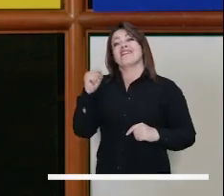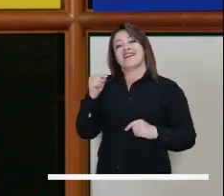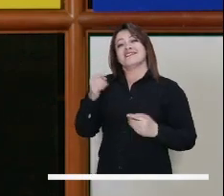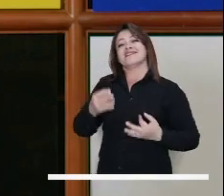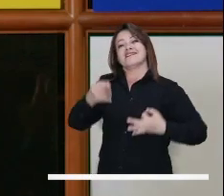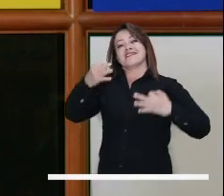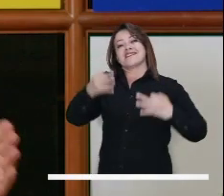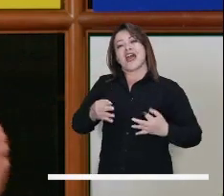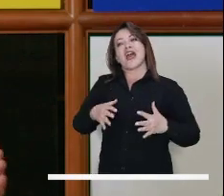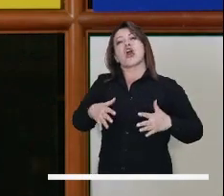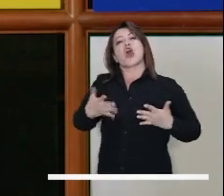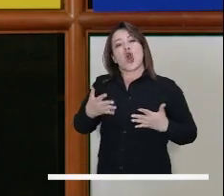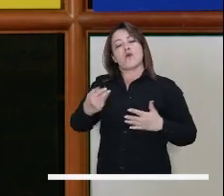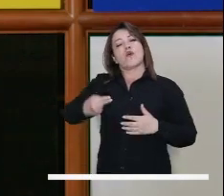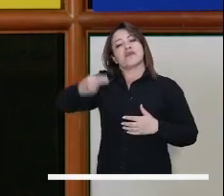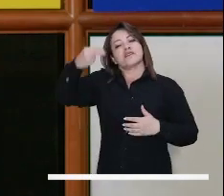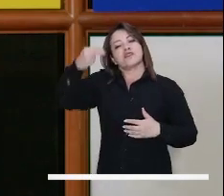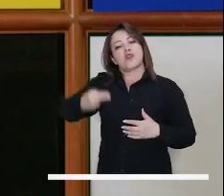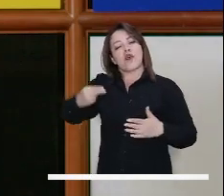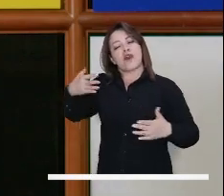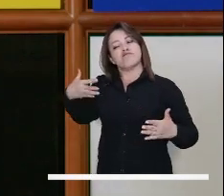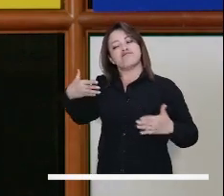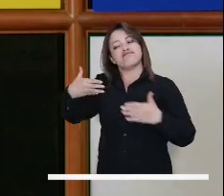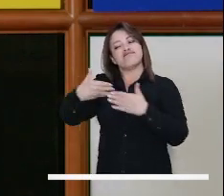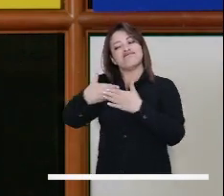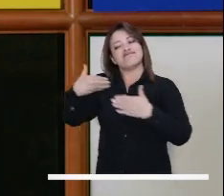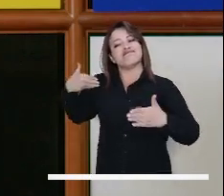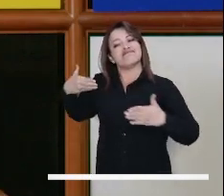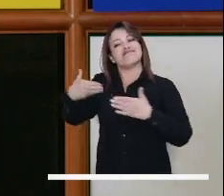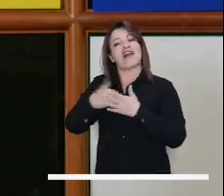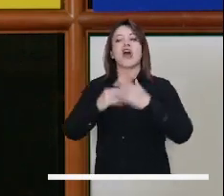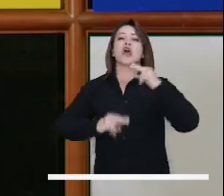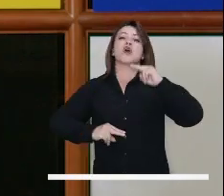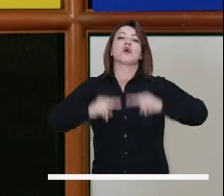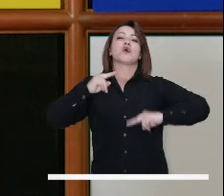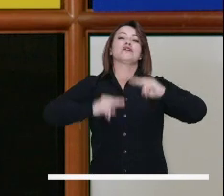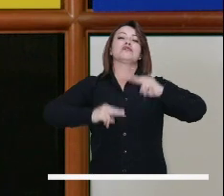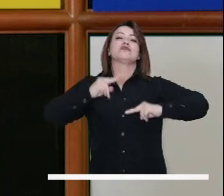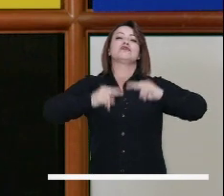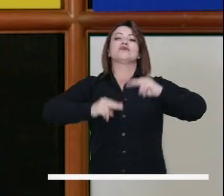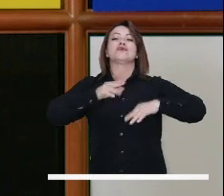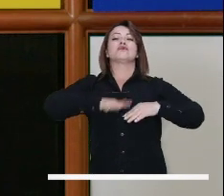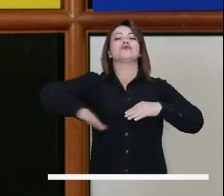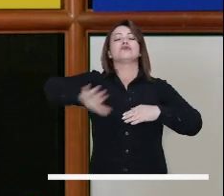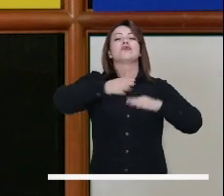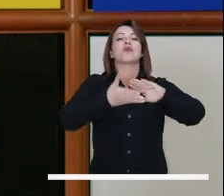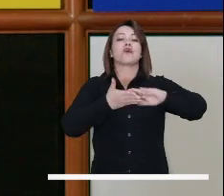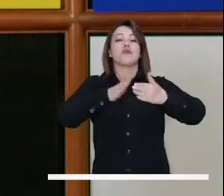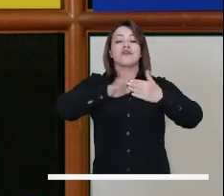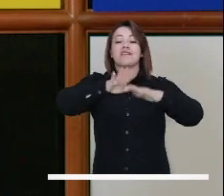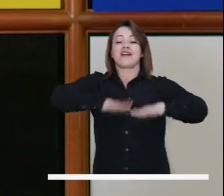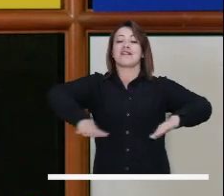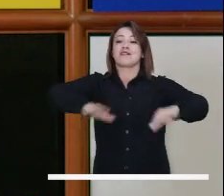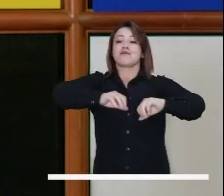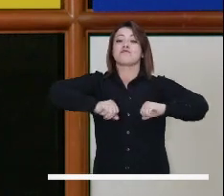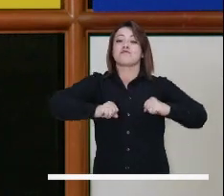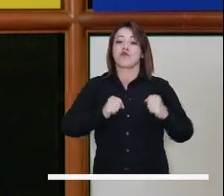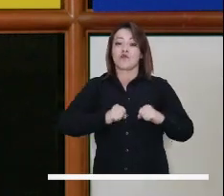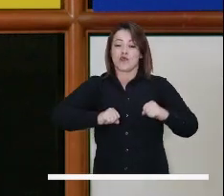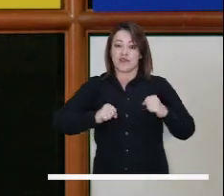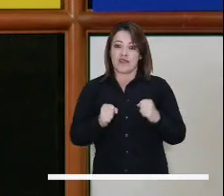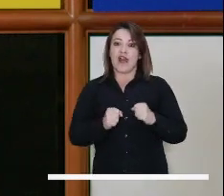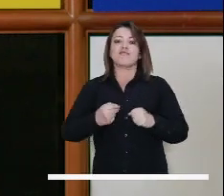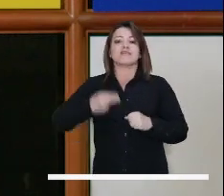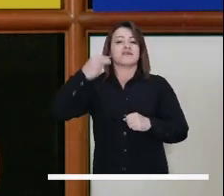que recoja históricamente todo lo que ha construido la comunidad bogotana,